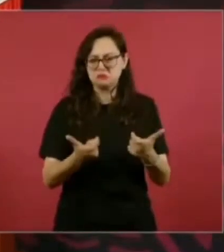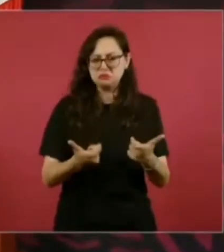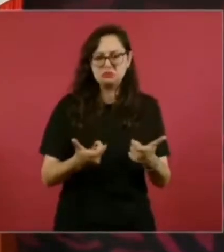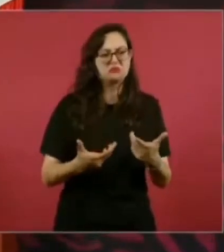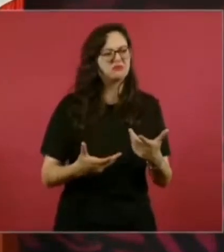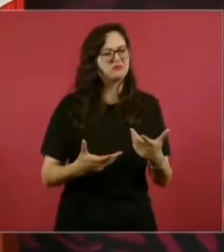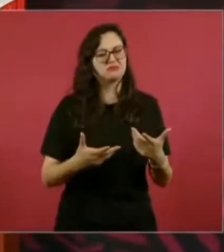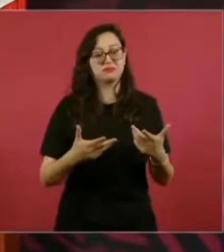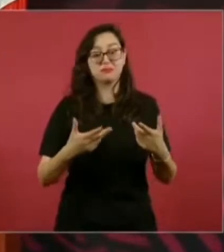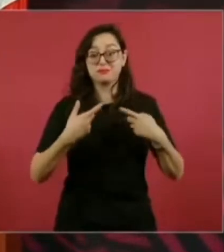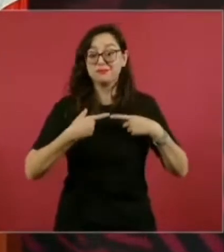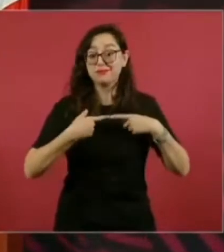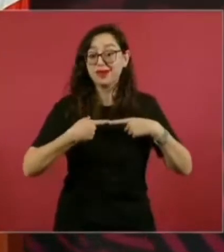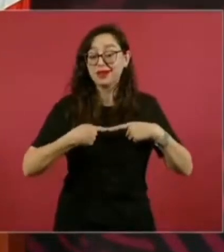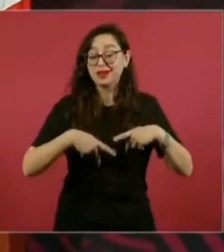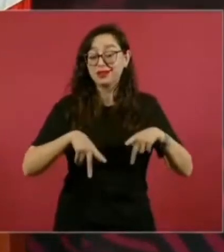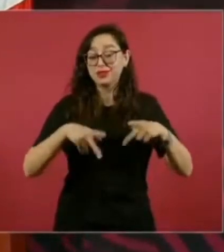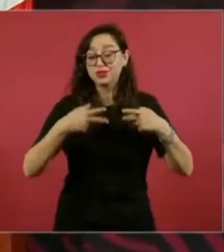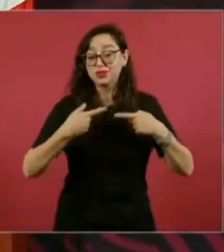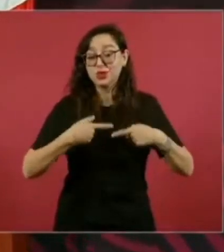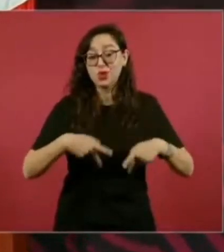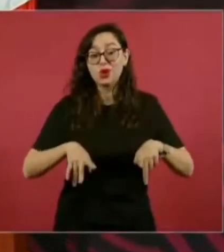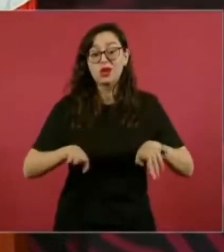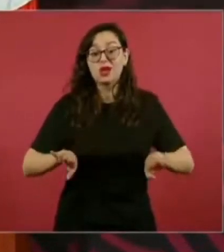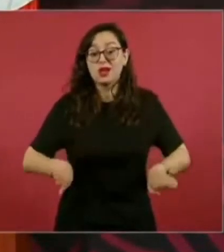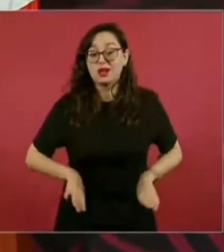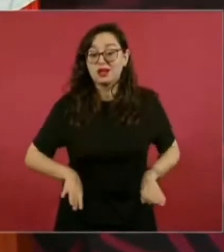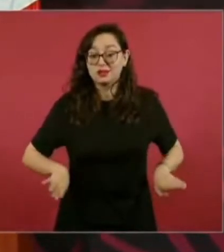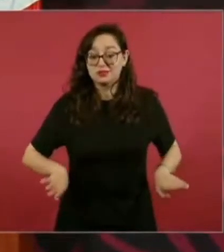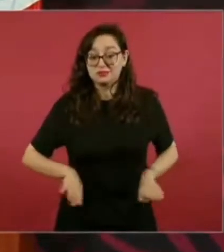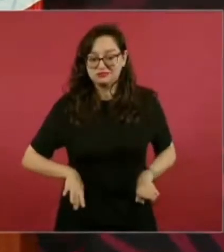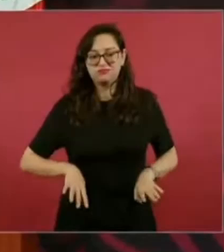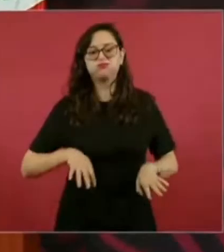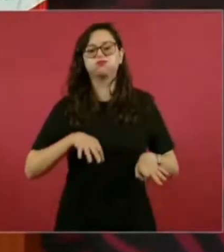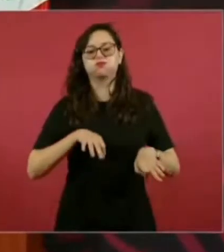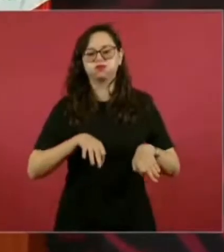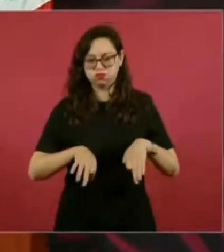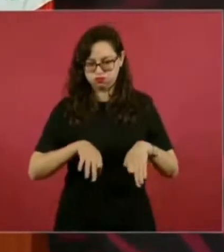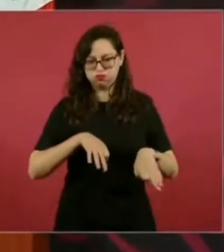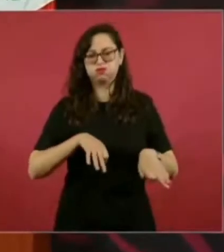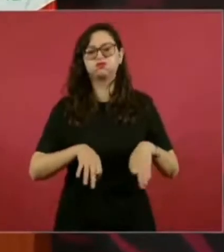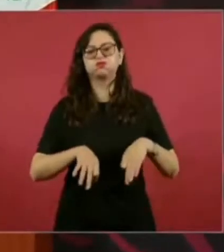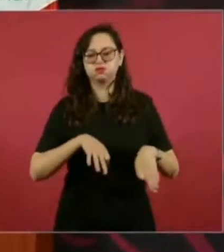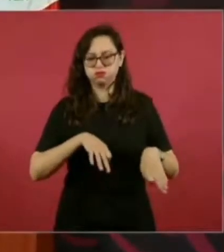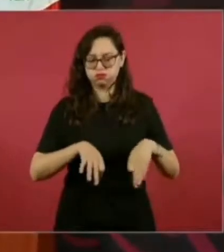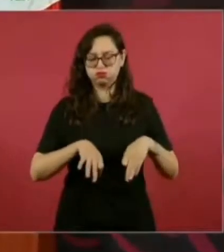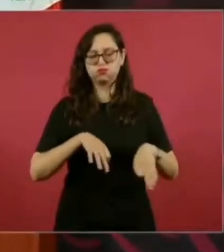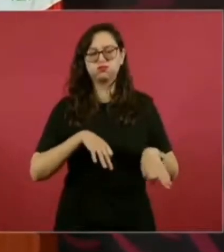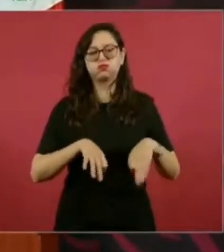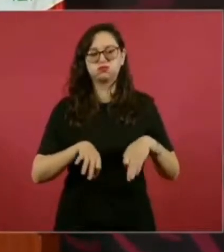su pueblo es trabajador, es también poseedor de